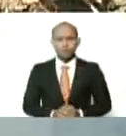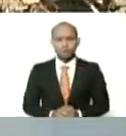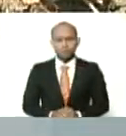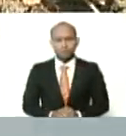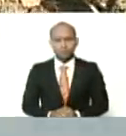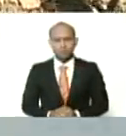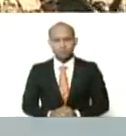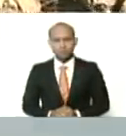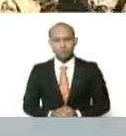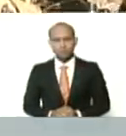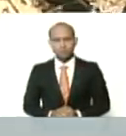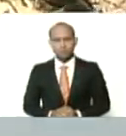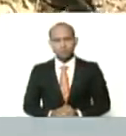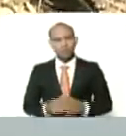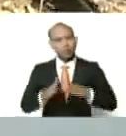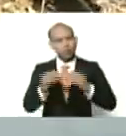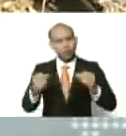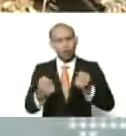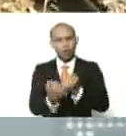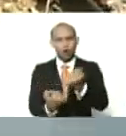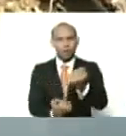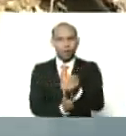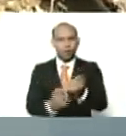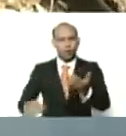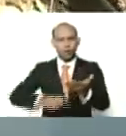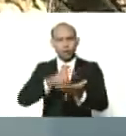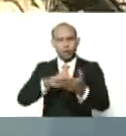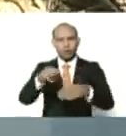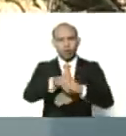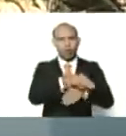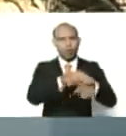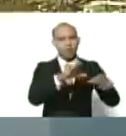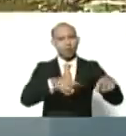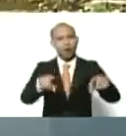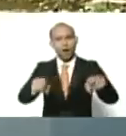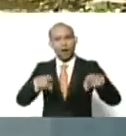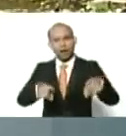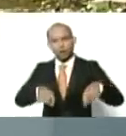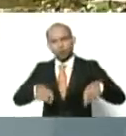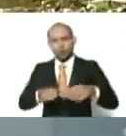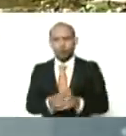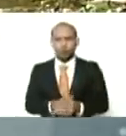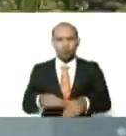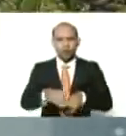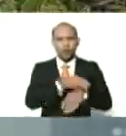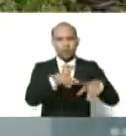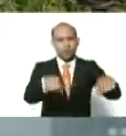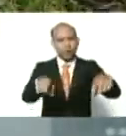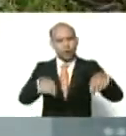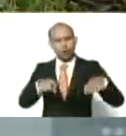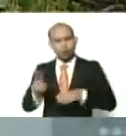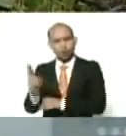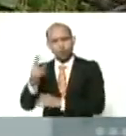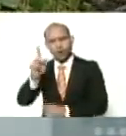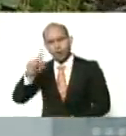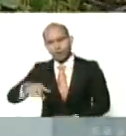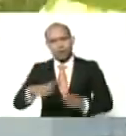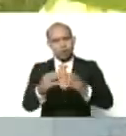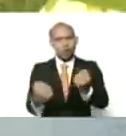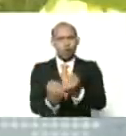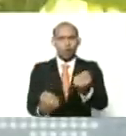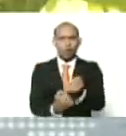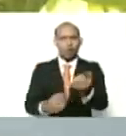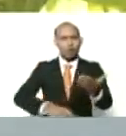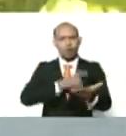Carolis, todo el apoyo, ministro de Agricultura, la ministra de Agricultura Urbana también, todo el